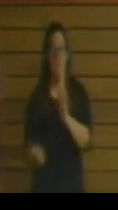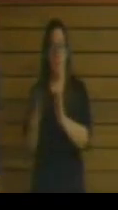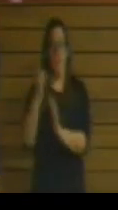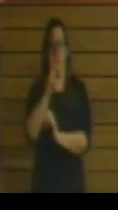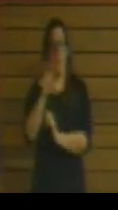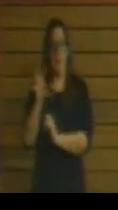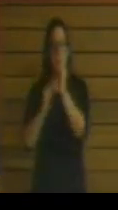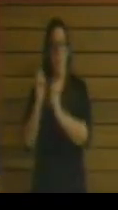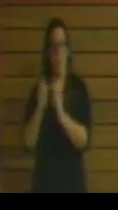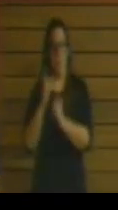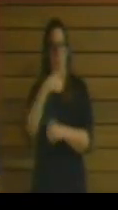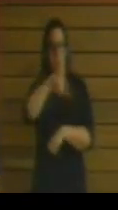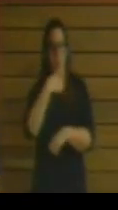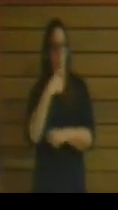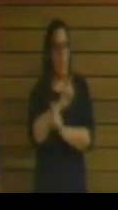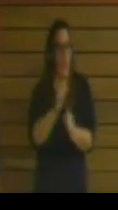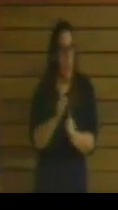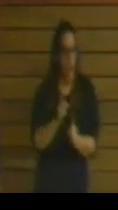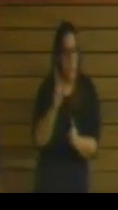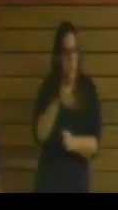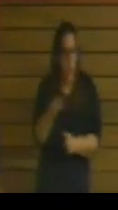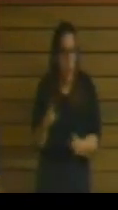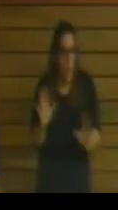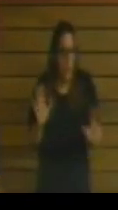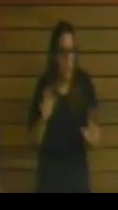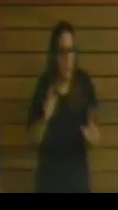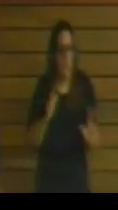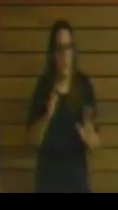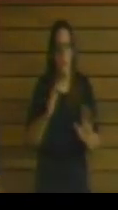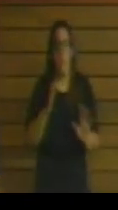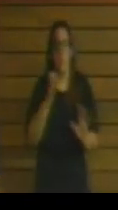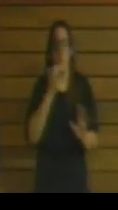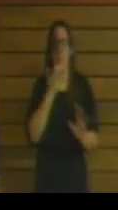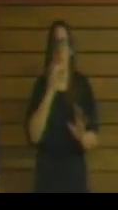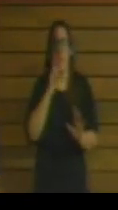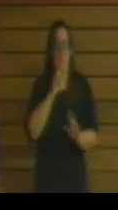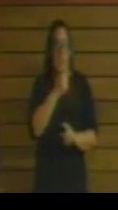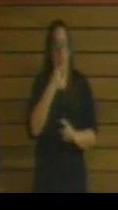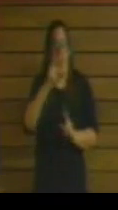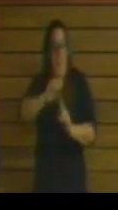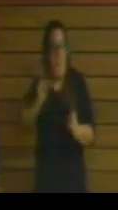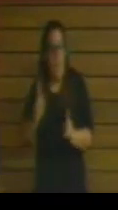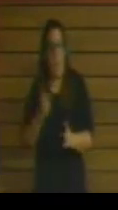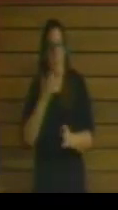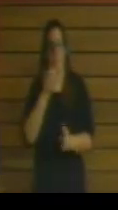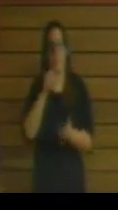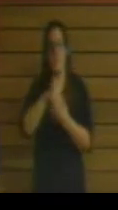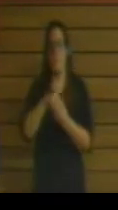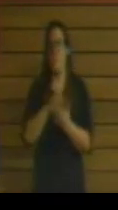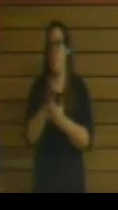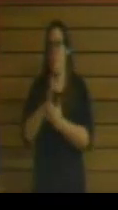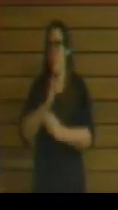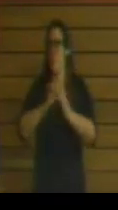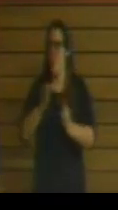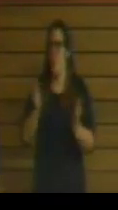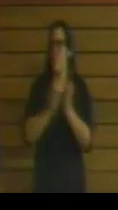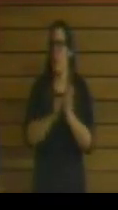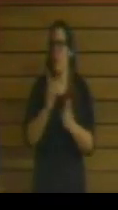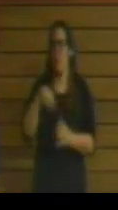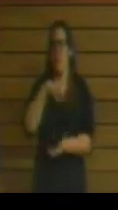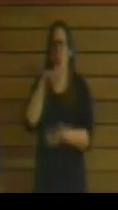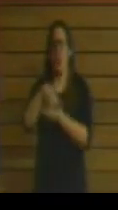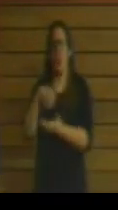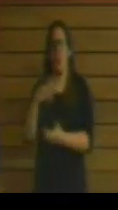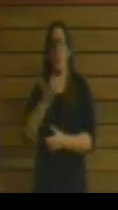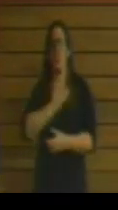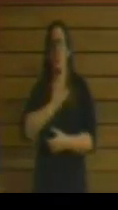desmiéntanlo, si no es cierto. Lo que es evidente, y salió, vuelvo a insistir, los medios de comunicación, y ahí están los grupos municipales de Estella, entre ellos también los